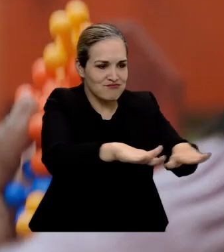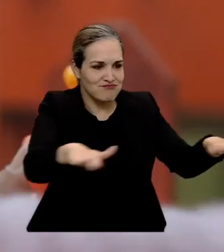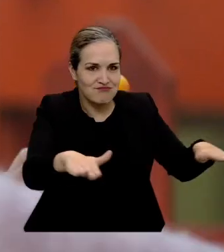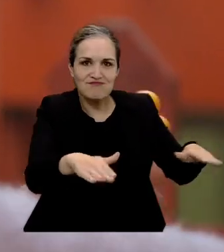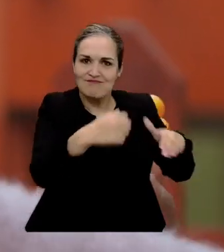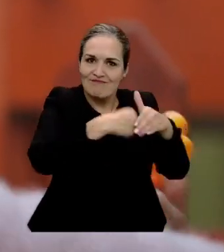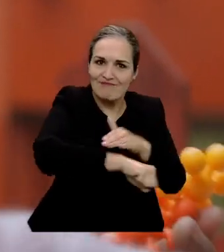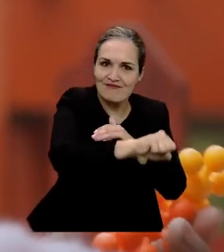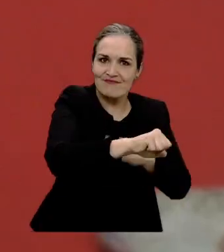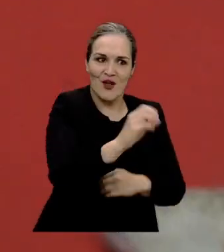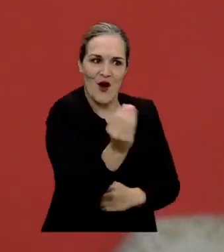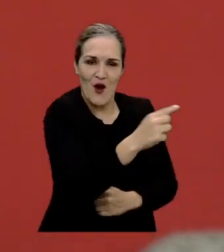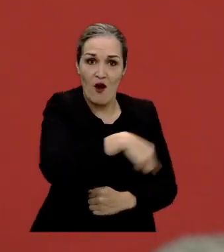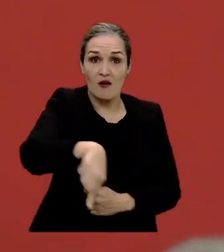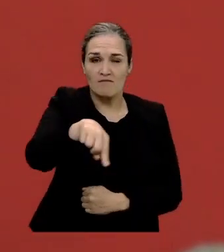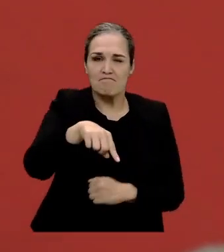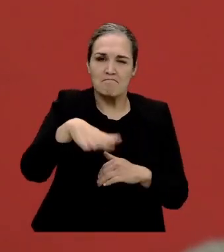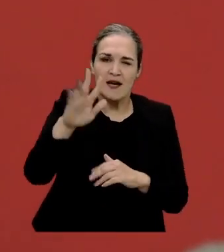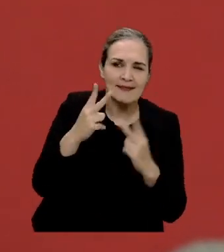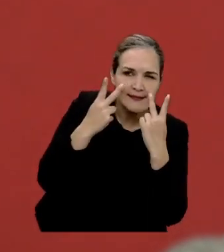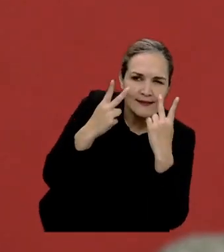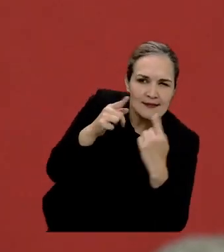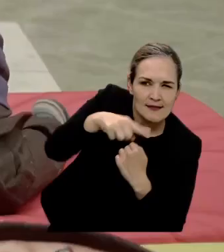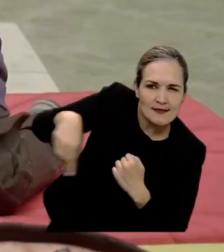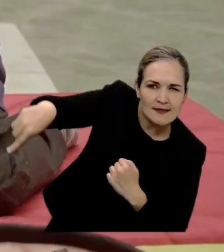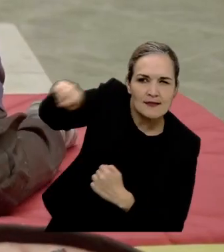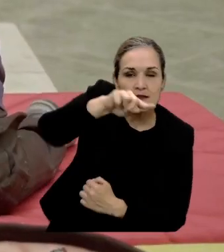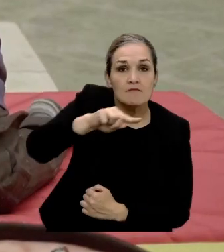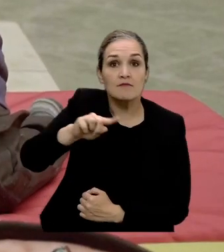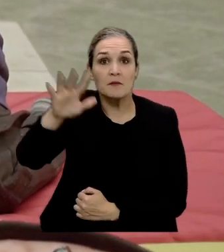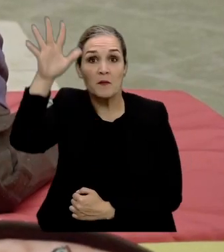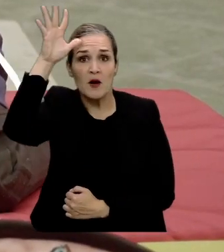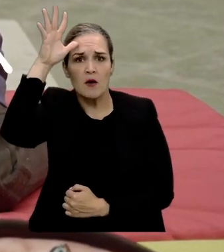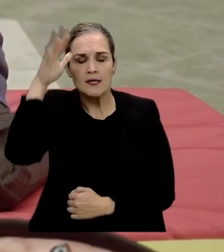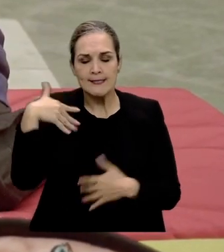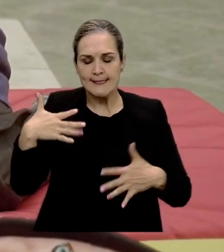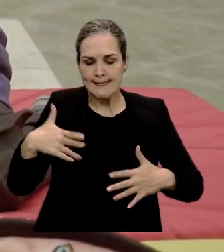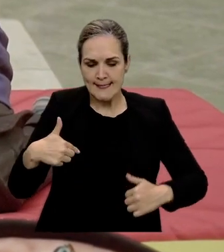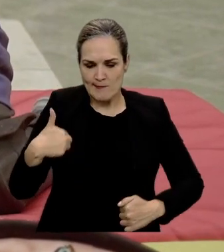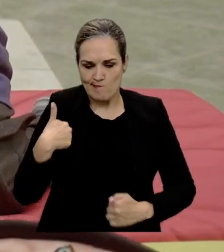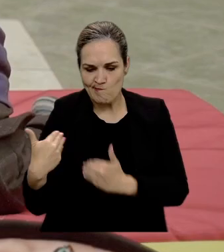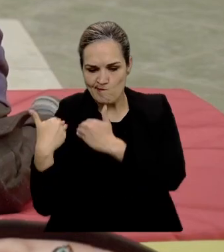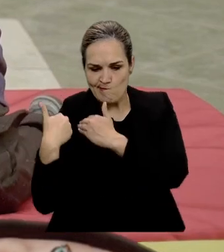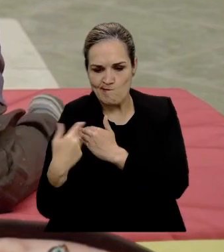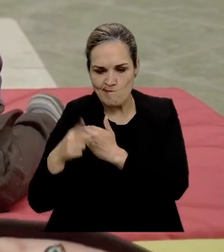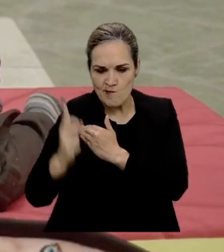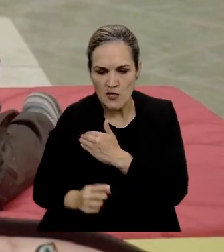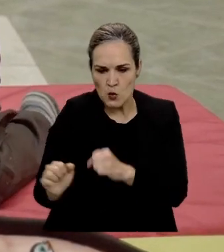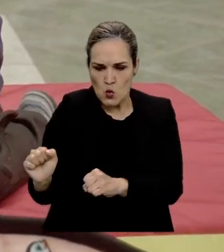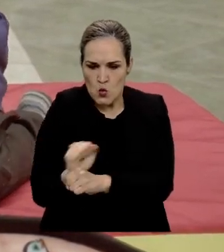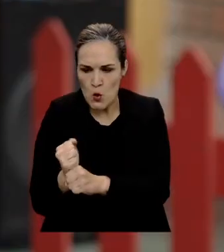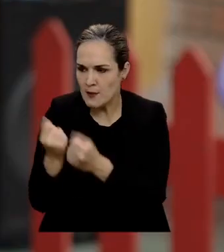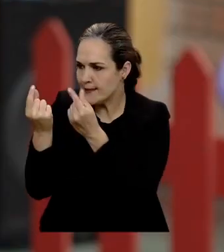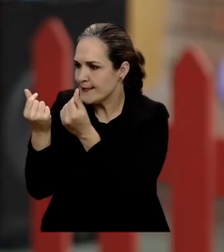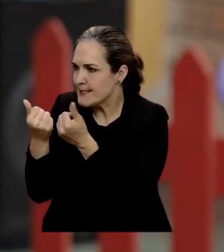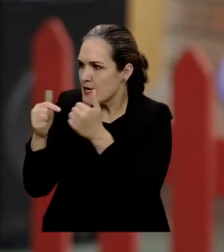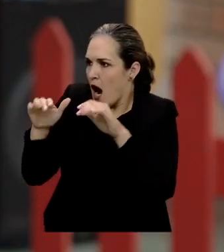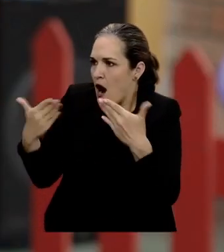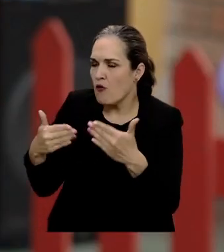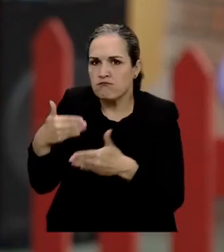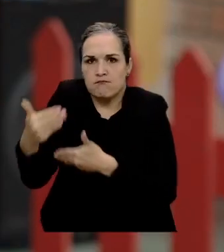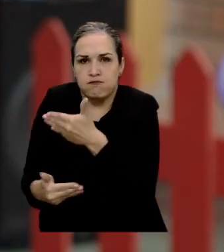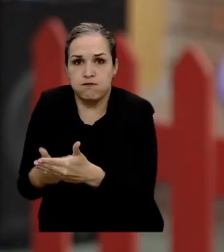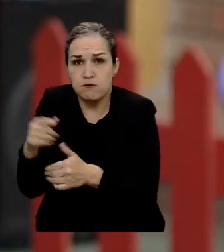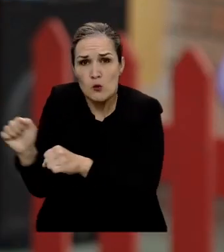preocupan por el cuidado. Y muchas veces al varón, que está en situacionalidad de calle, se siente más comprometido, digámoslo así, con la